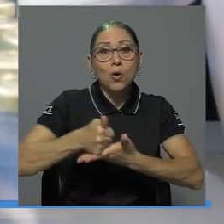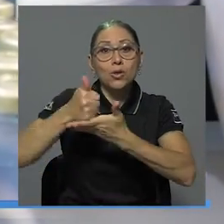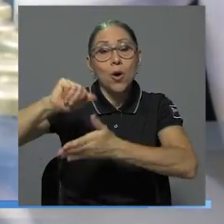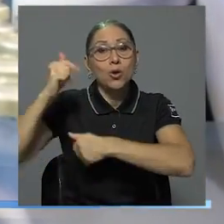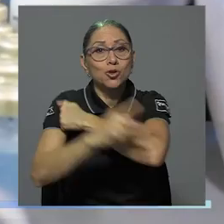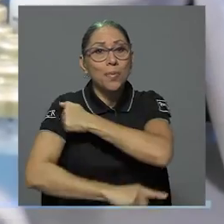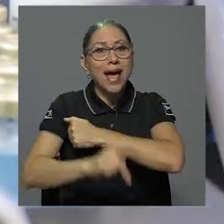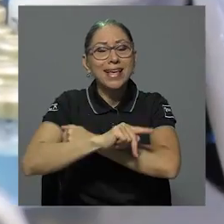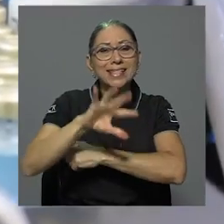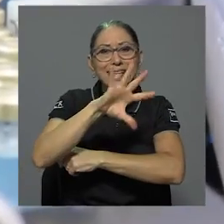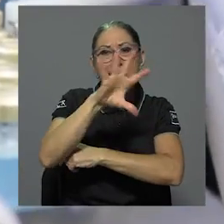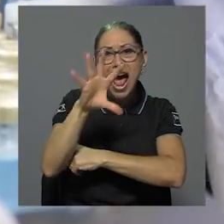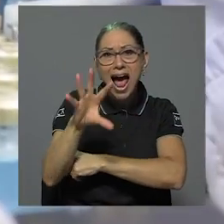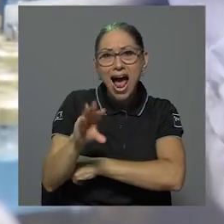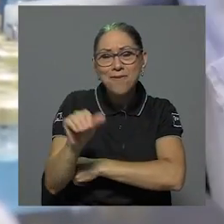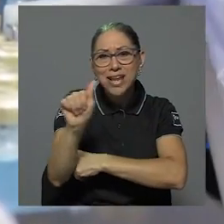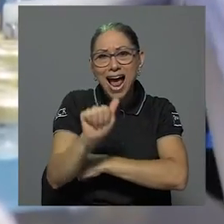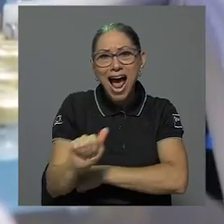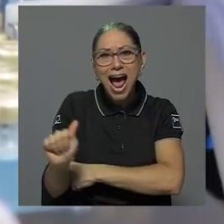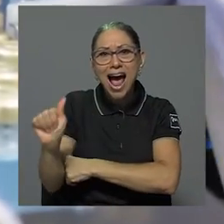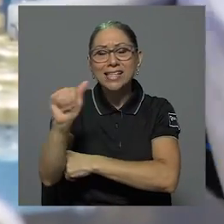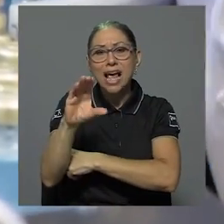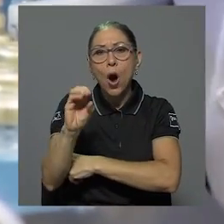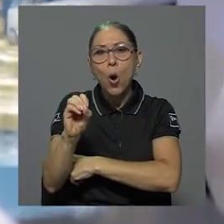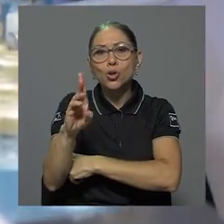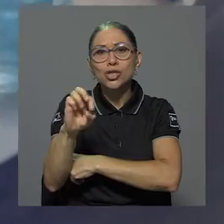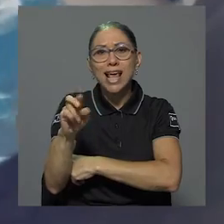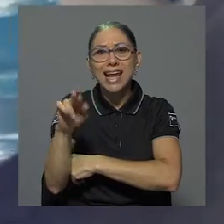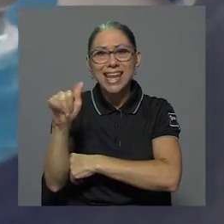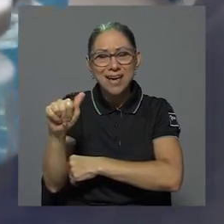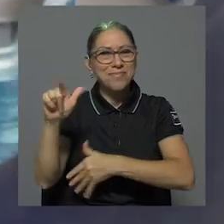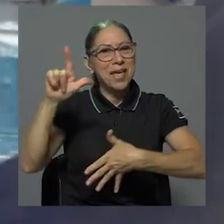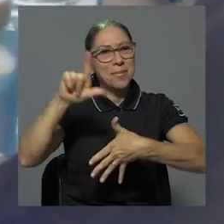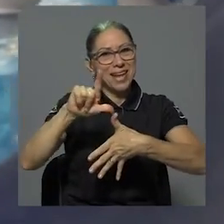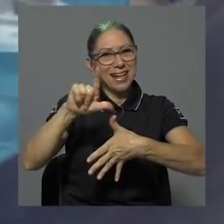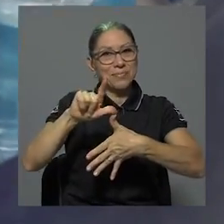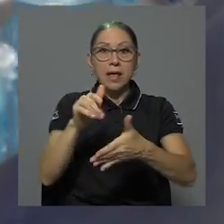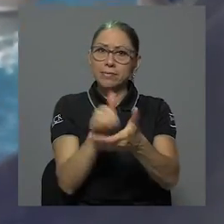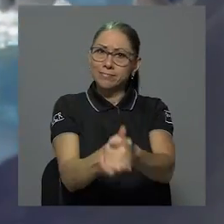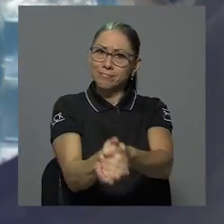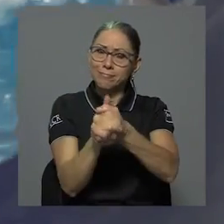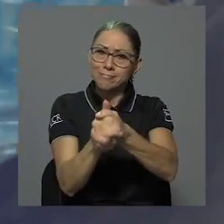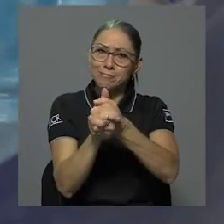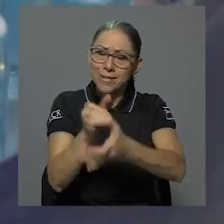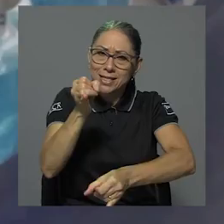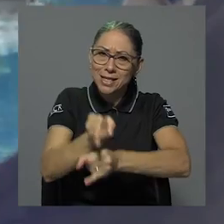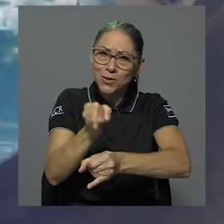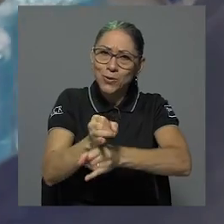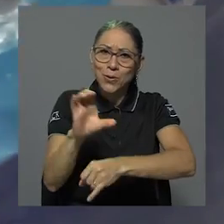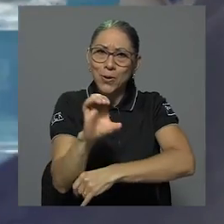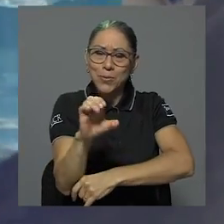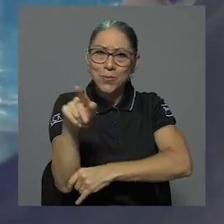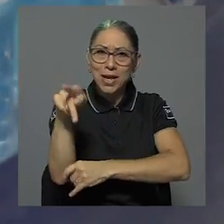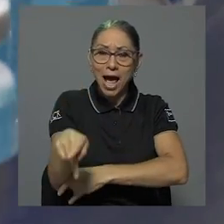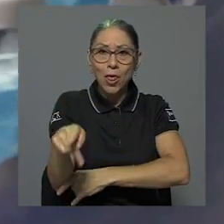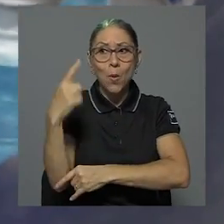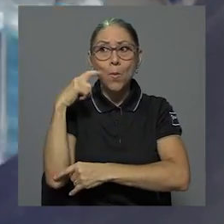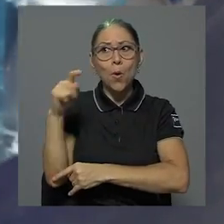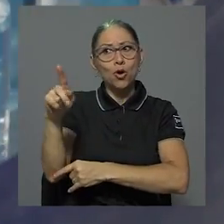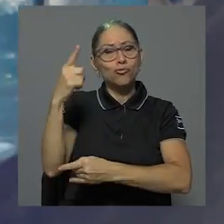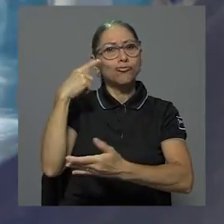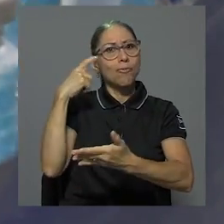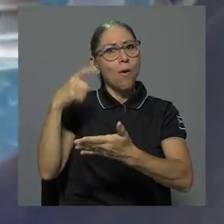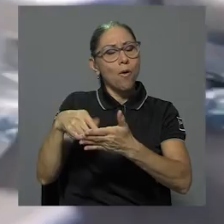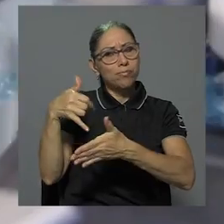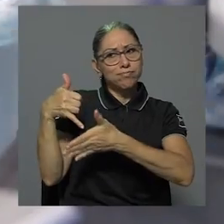África, Asia, Oceanía y de América Latina. Felicitamos al Instituto Clodomiro Picado por esta prestigiosa